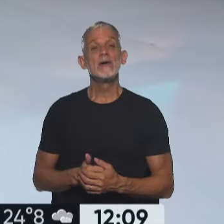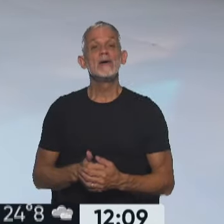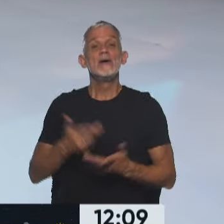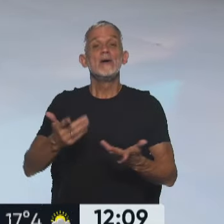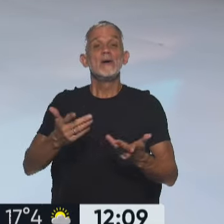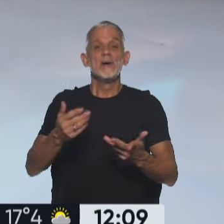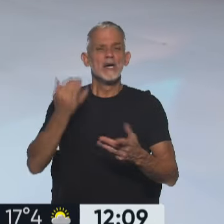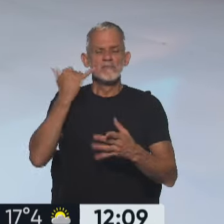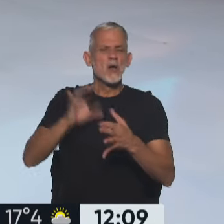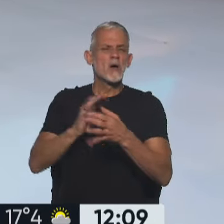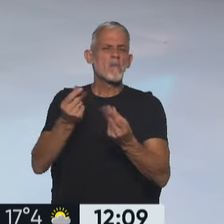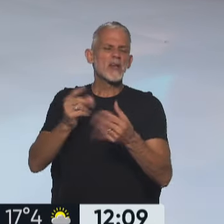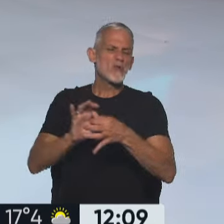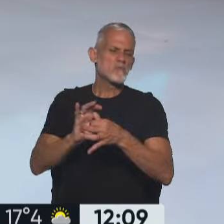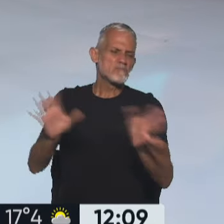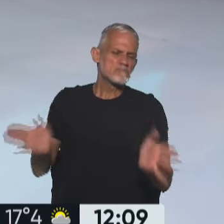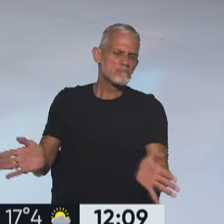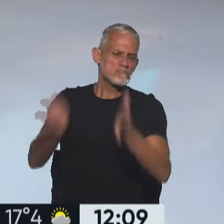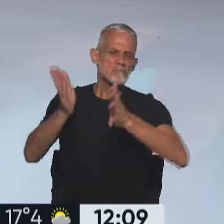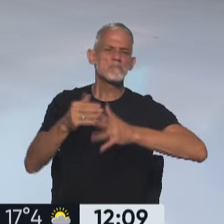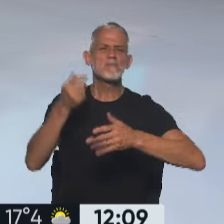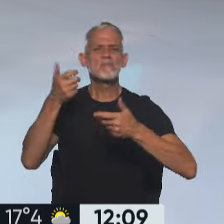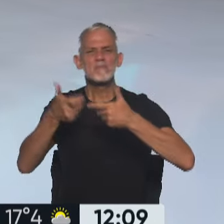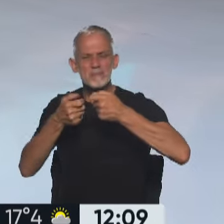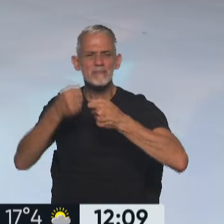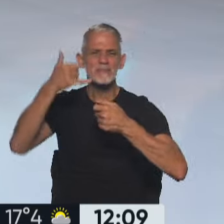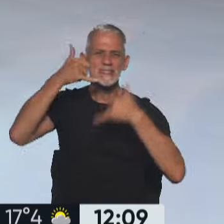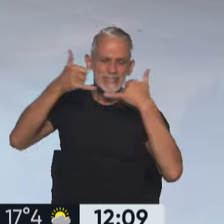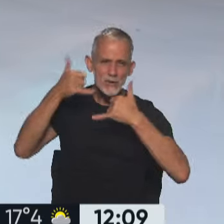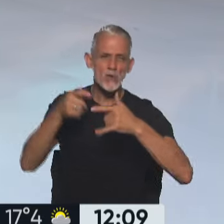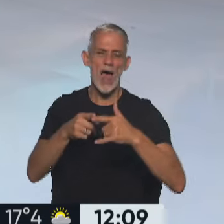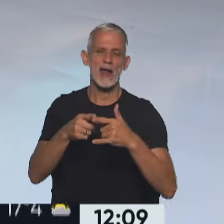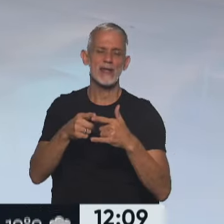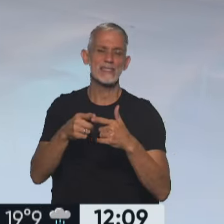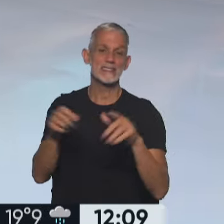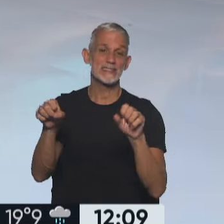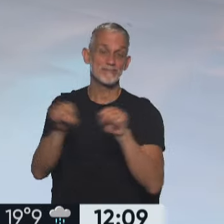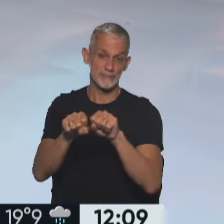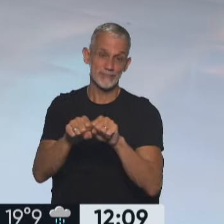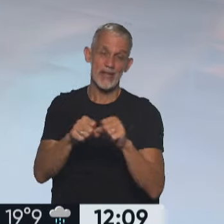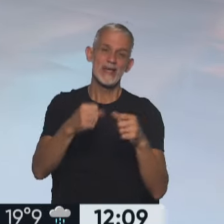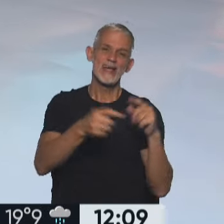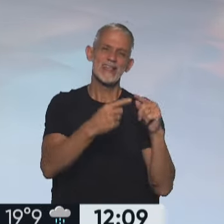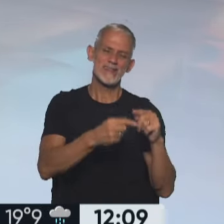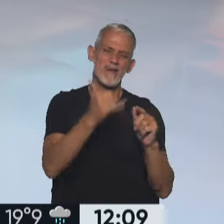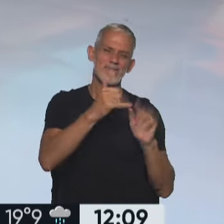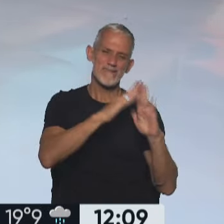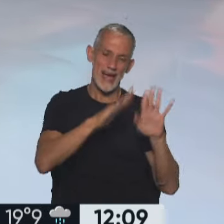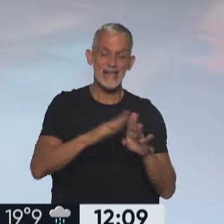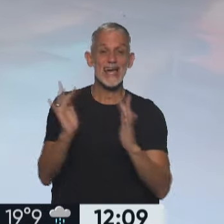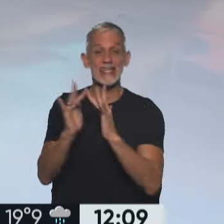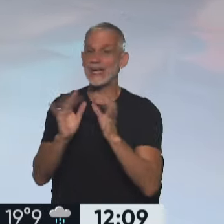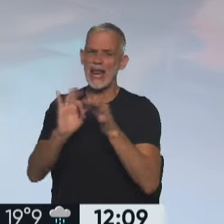Se desregularon los precios de la telefonía de los celulares, la telefonía fija también, de Internet.